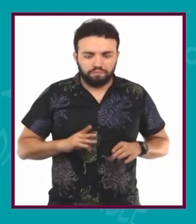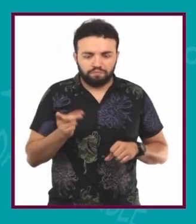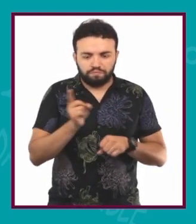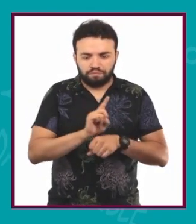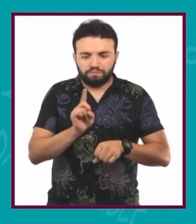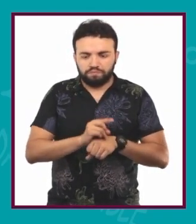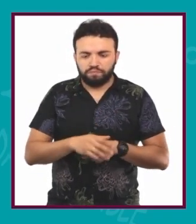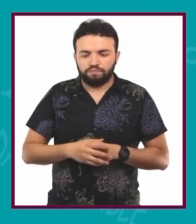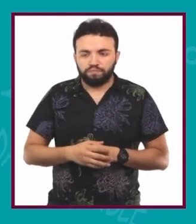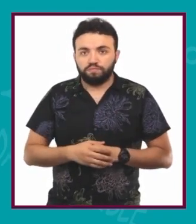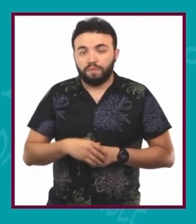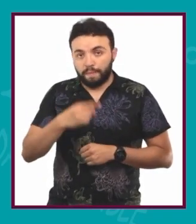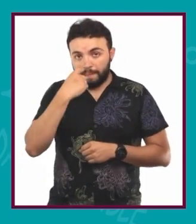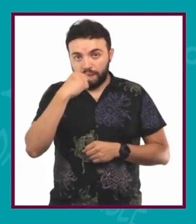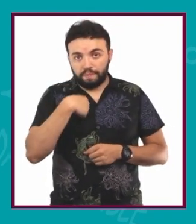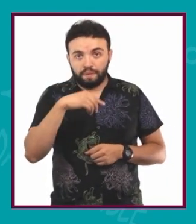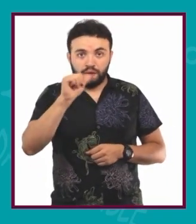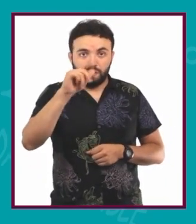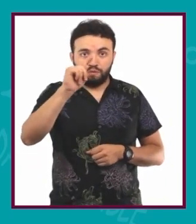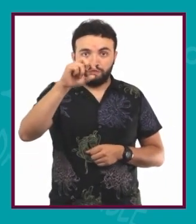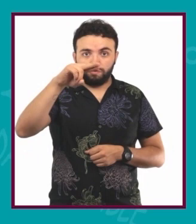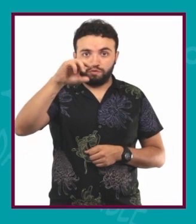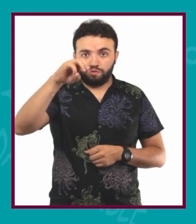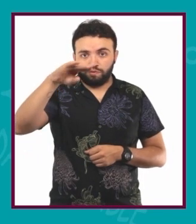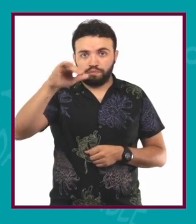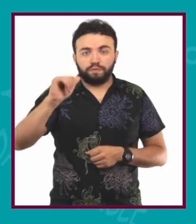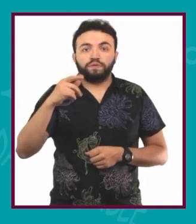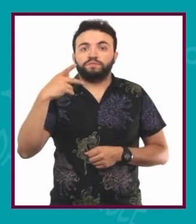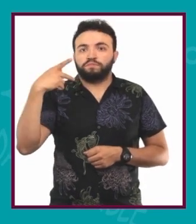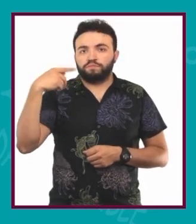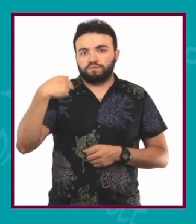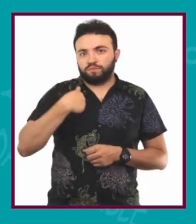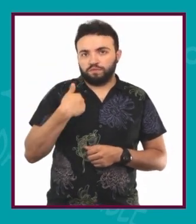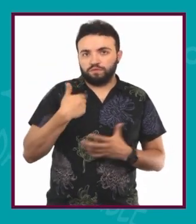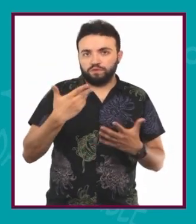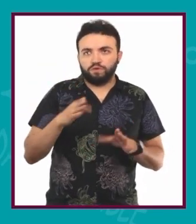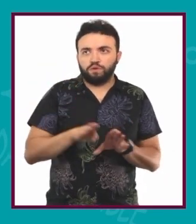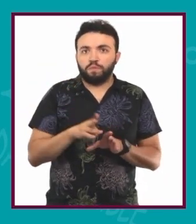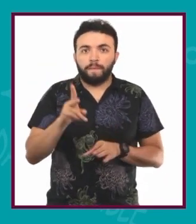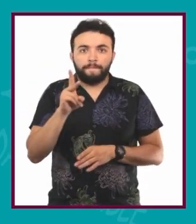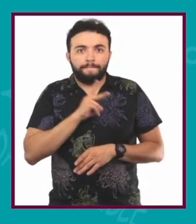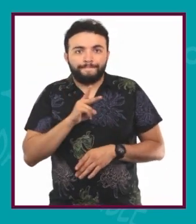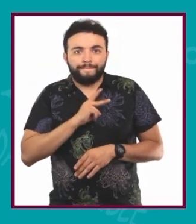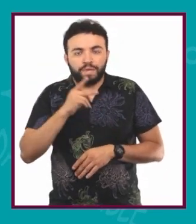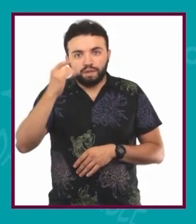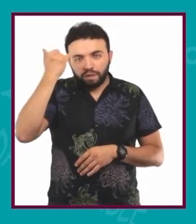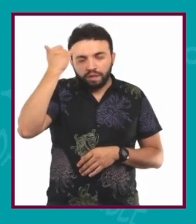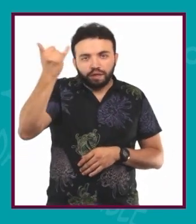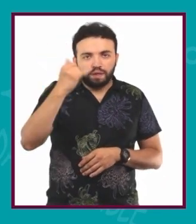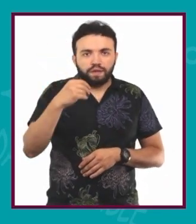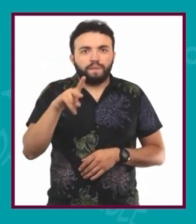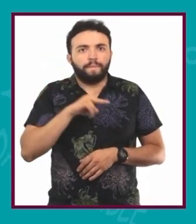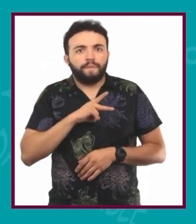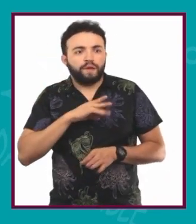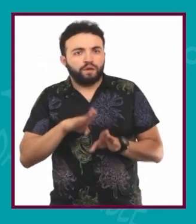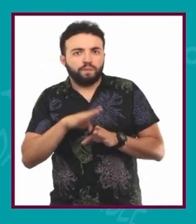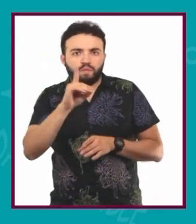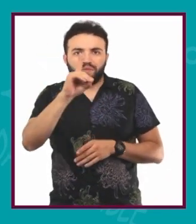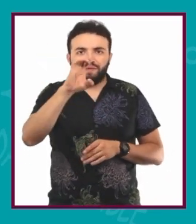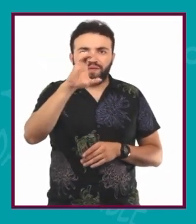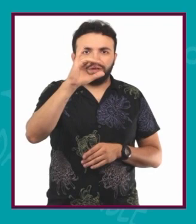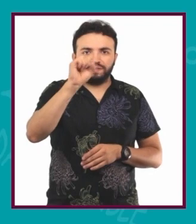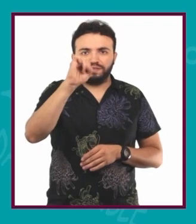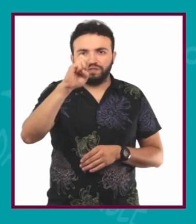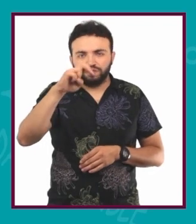es ser tú mismo y tener tus propios pensamientos y tomar tus propias decisiones, hacerte responsable de tus decisiones.